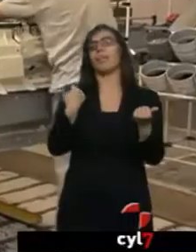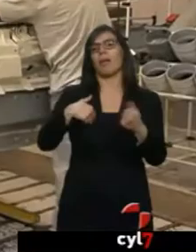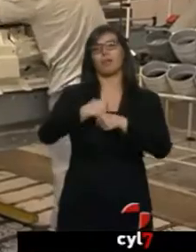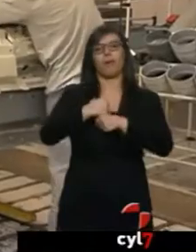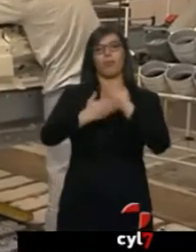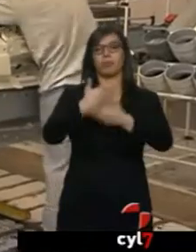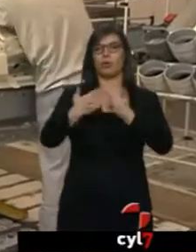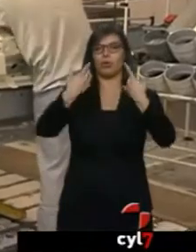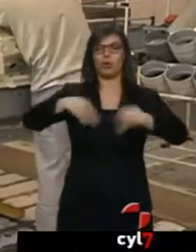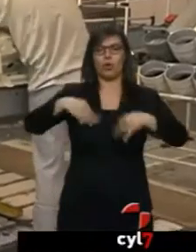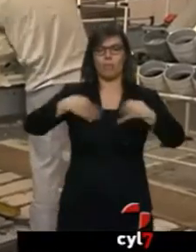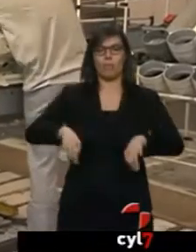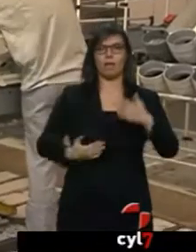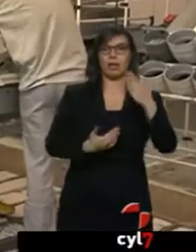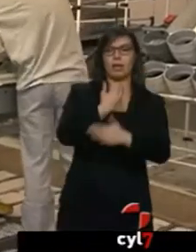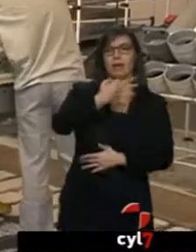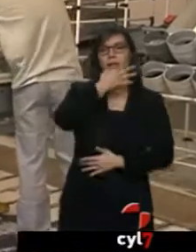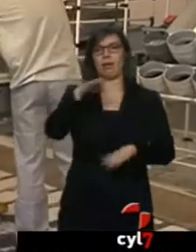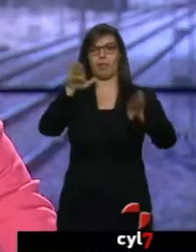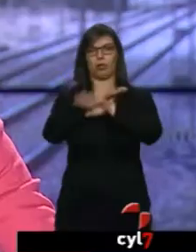producción... ...mañana, tarde y noche.